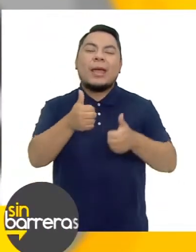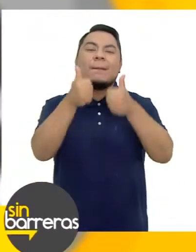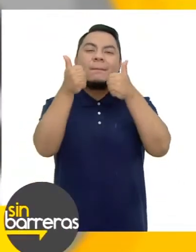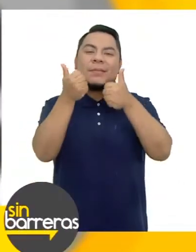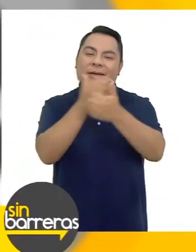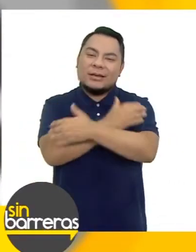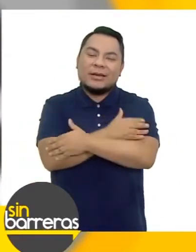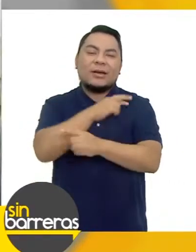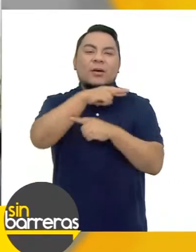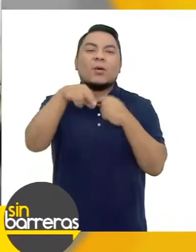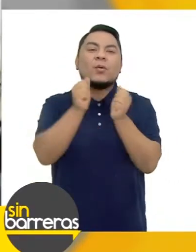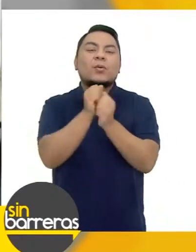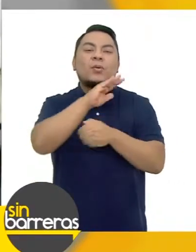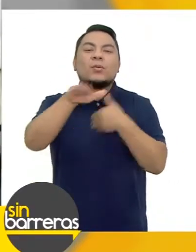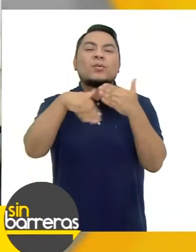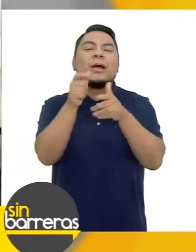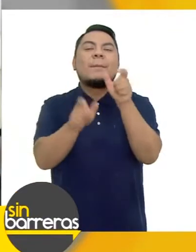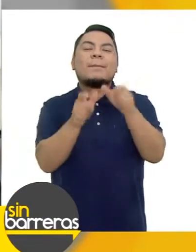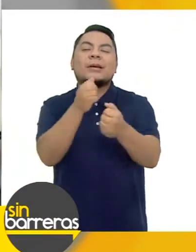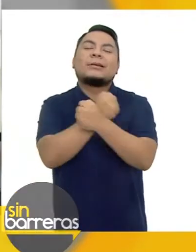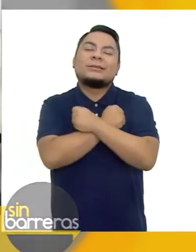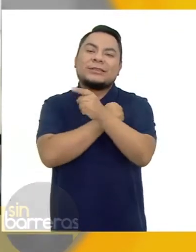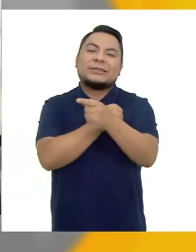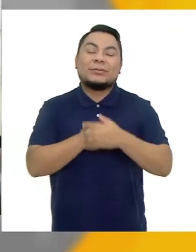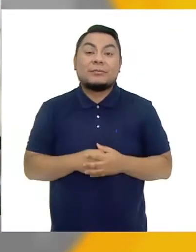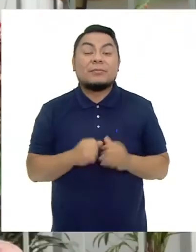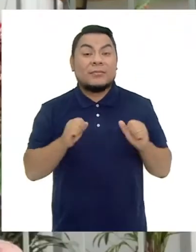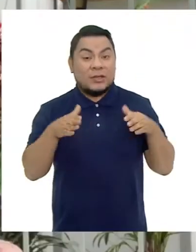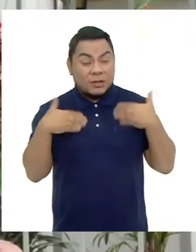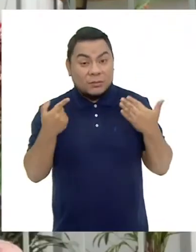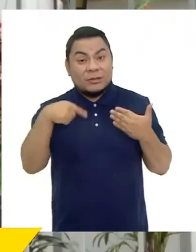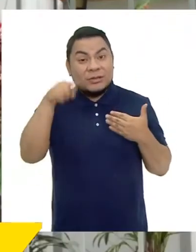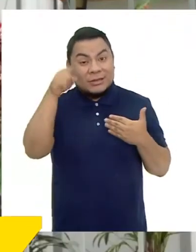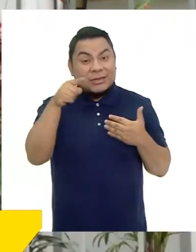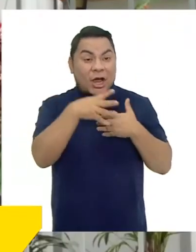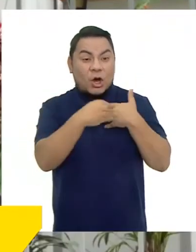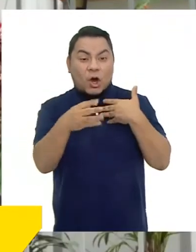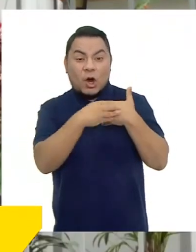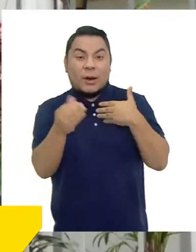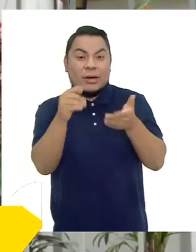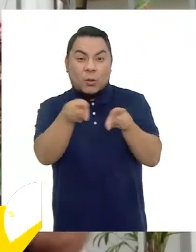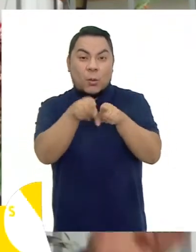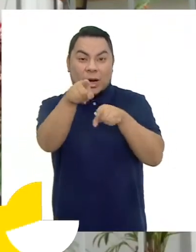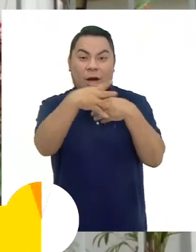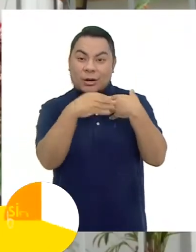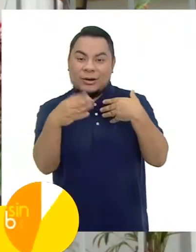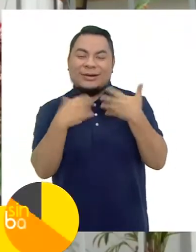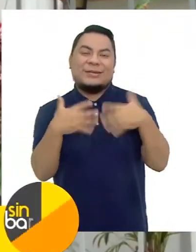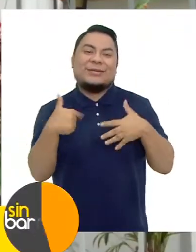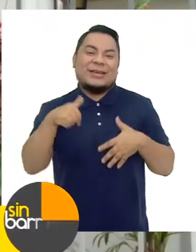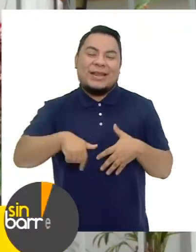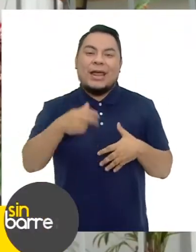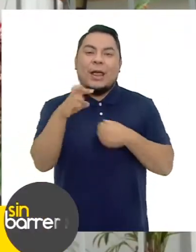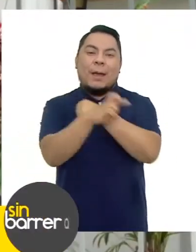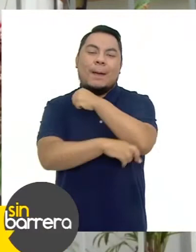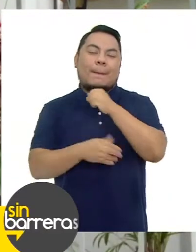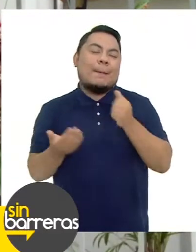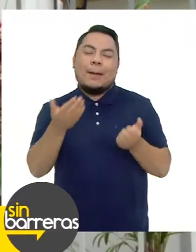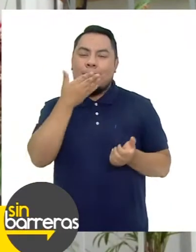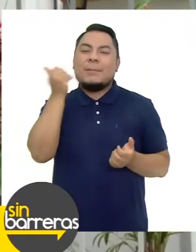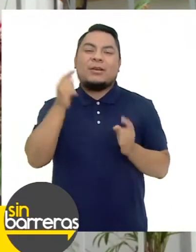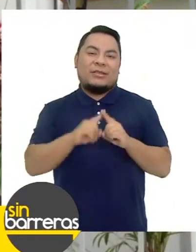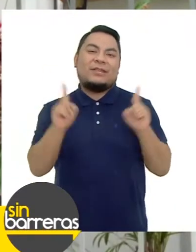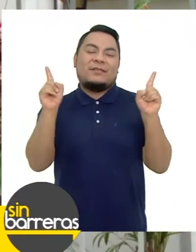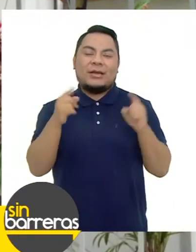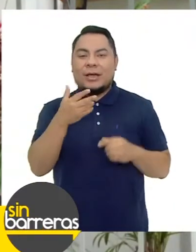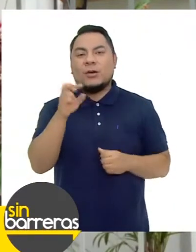pases Muy bien Rodeada De toda la gente Que te quiere Y si pudiéramos Clonarte Y hacer Matina Parker Estoy seguro Que este sería Un